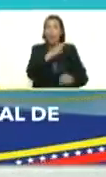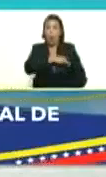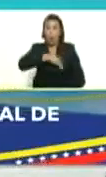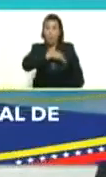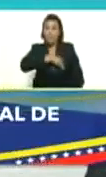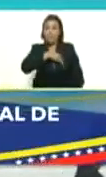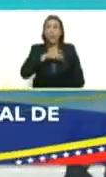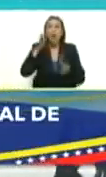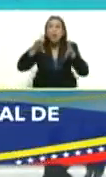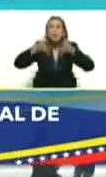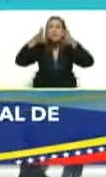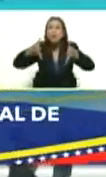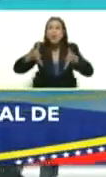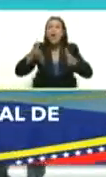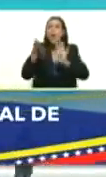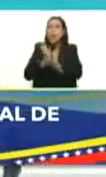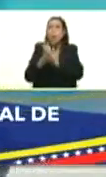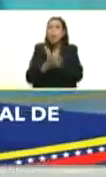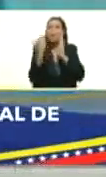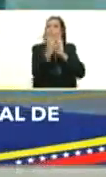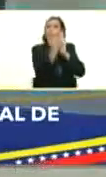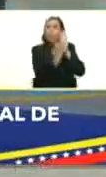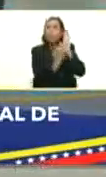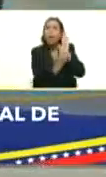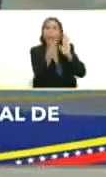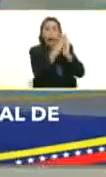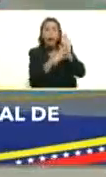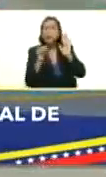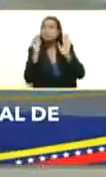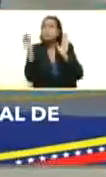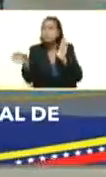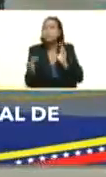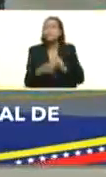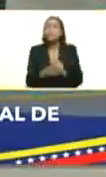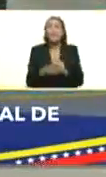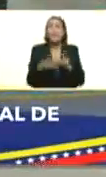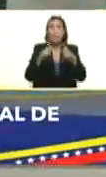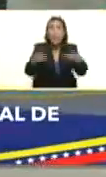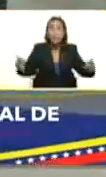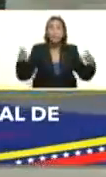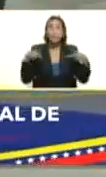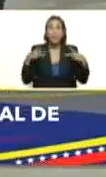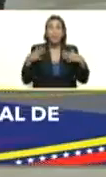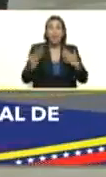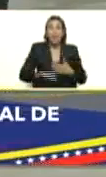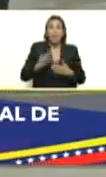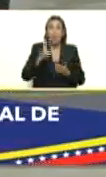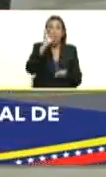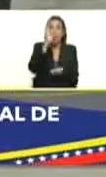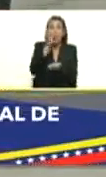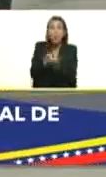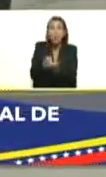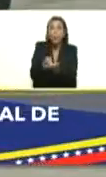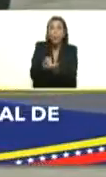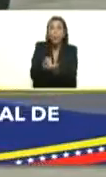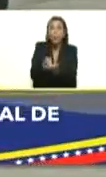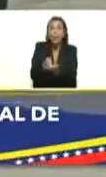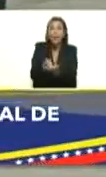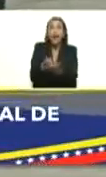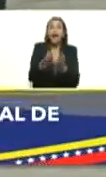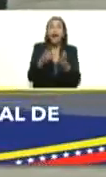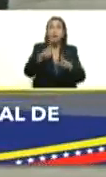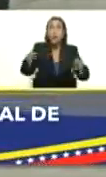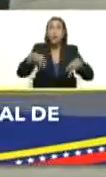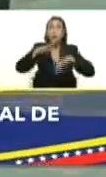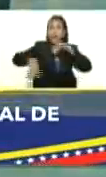asesorado todos los aspectos de la recuperación de la infraestructura estas piscinas son muy importantes los clubes aquí se da polo acuático